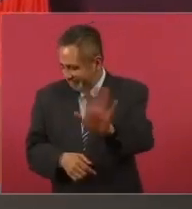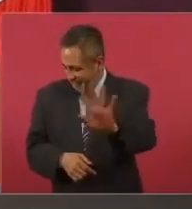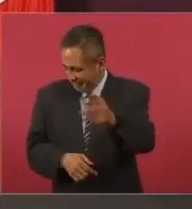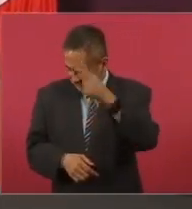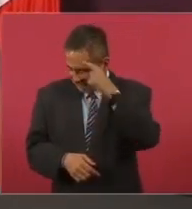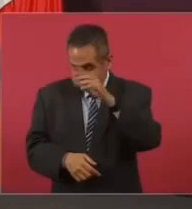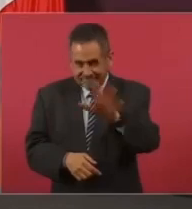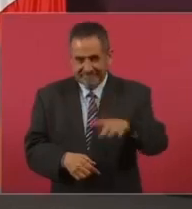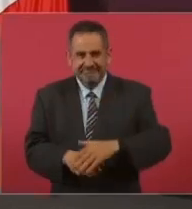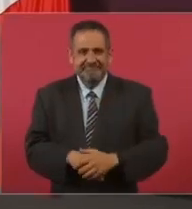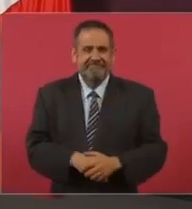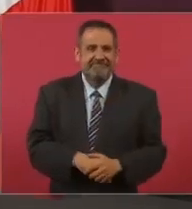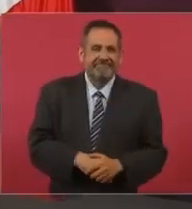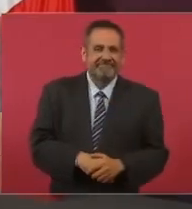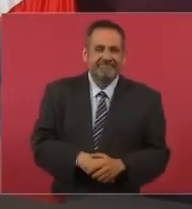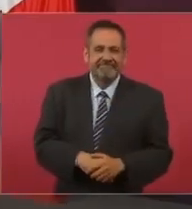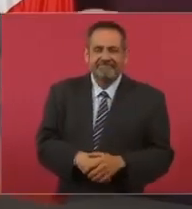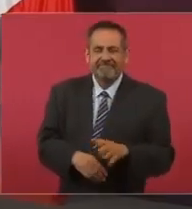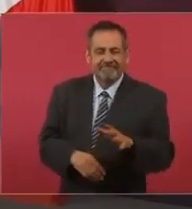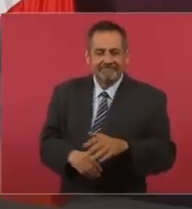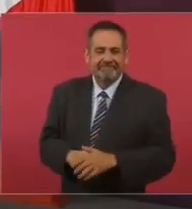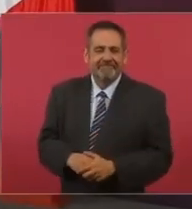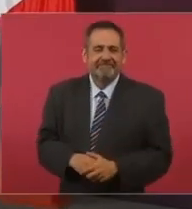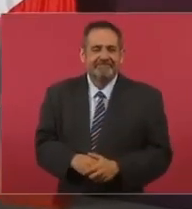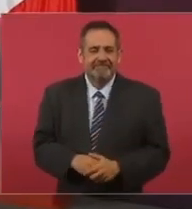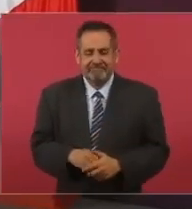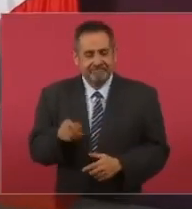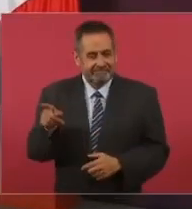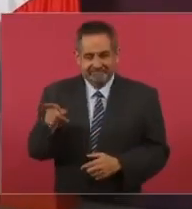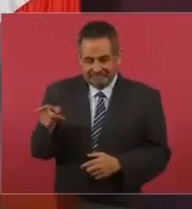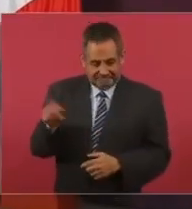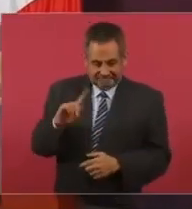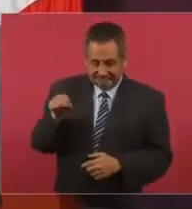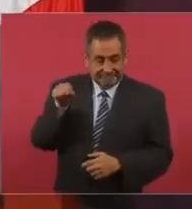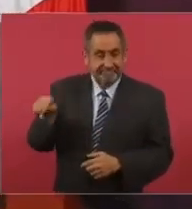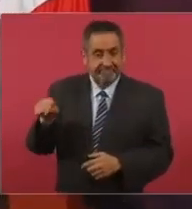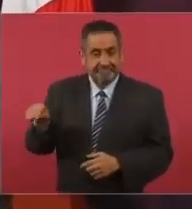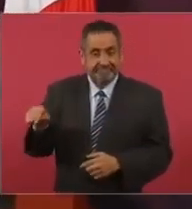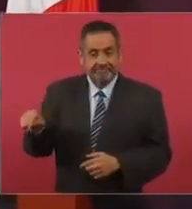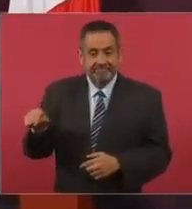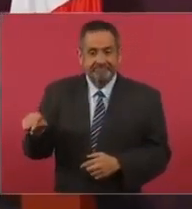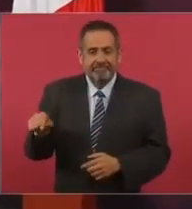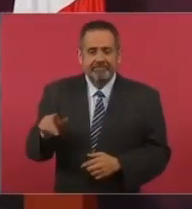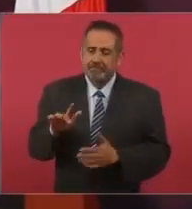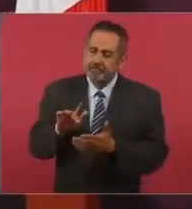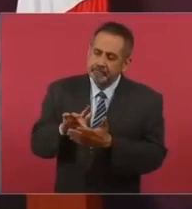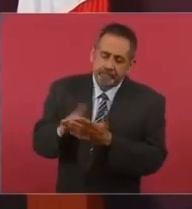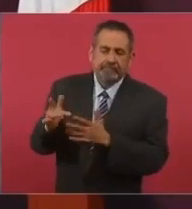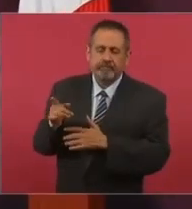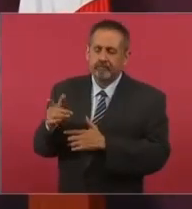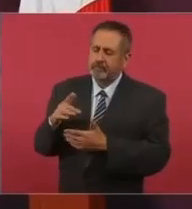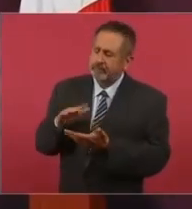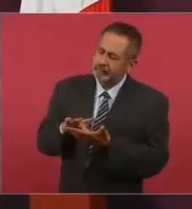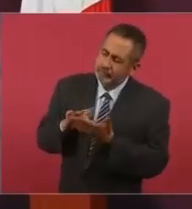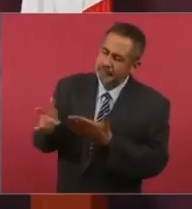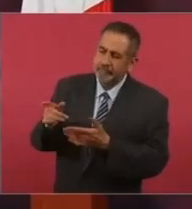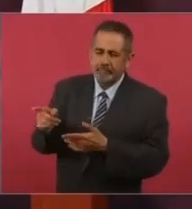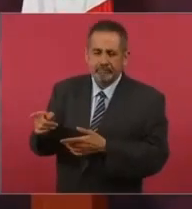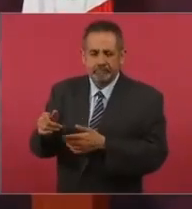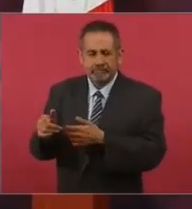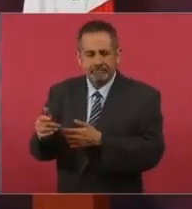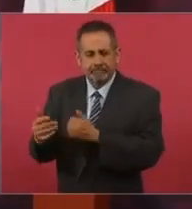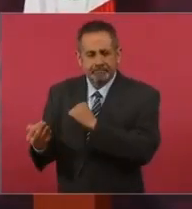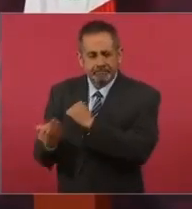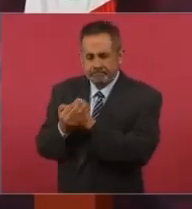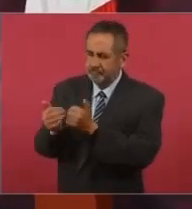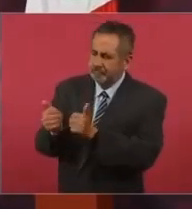La jefatura de gobierno. Pero, este, le agradezco mucho. Le agradezco mucho.